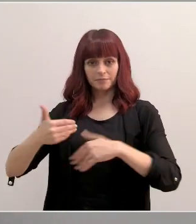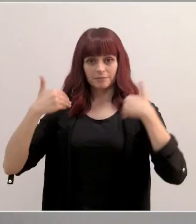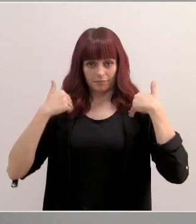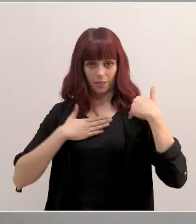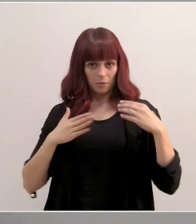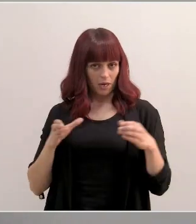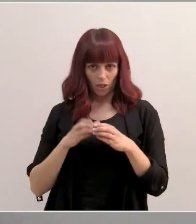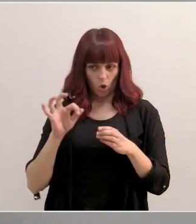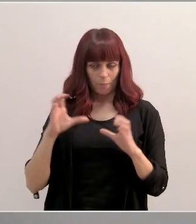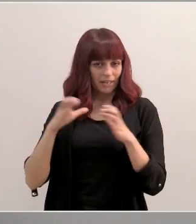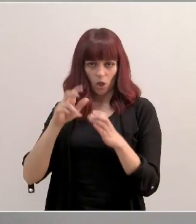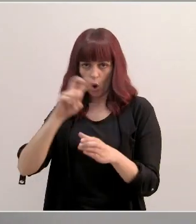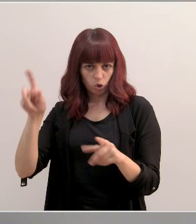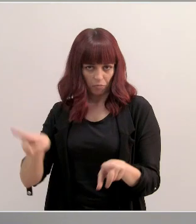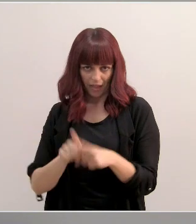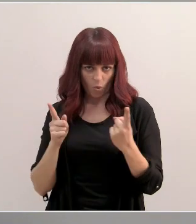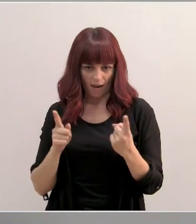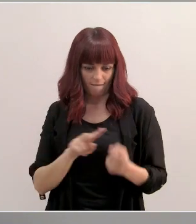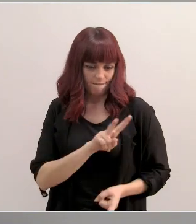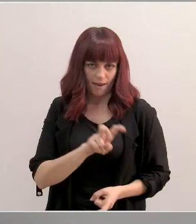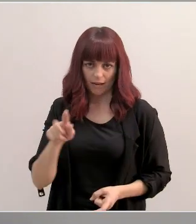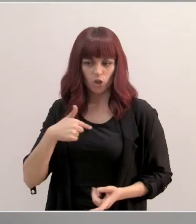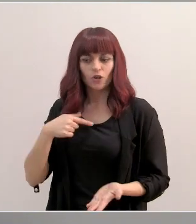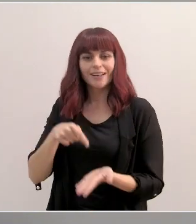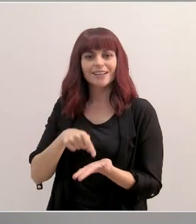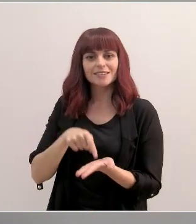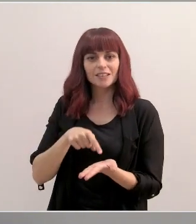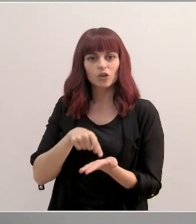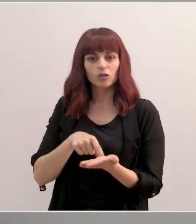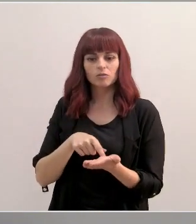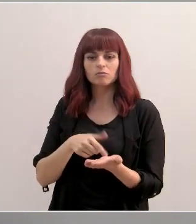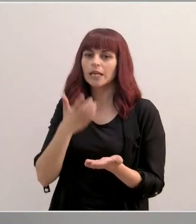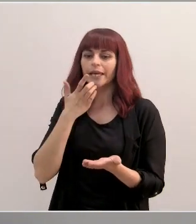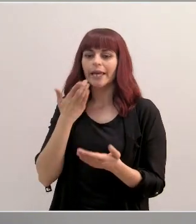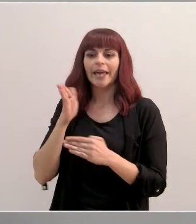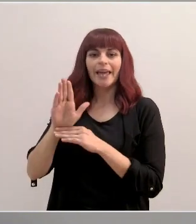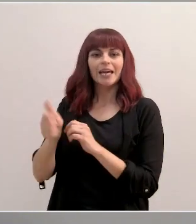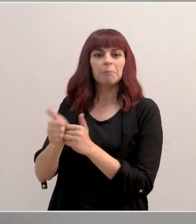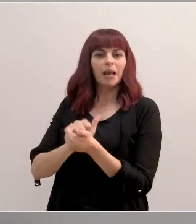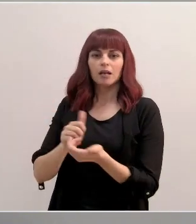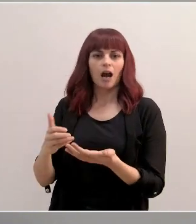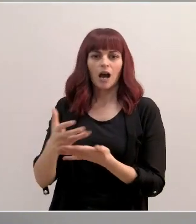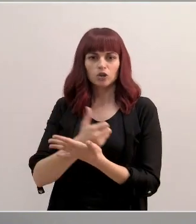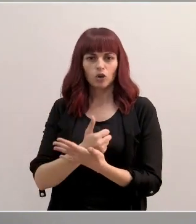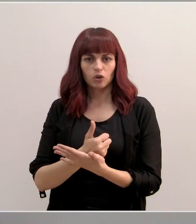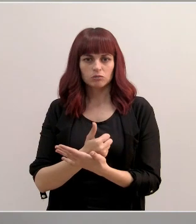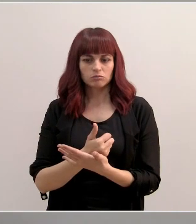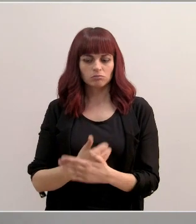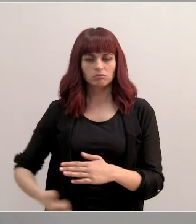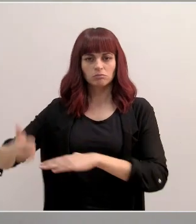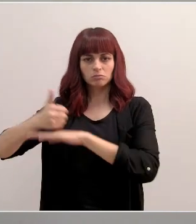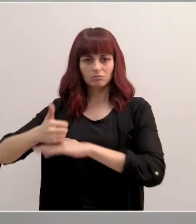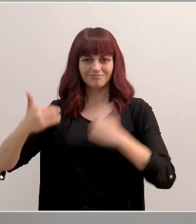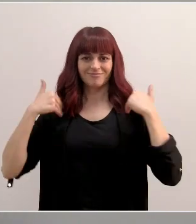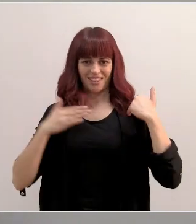partido como de cualquier otro partido. Yo exijo una ejemplaridad a todos los altos cargos